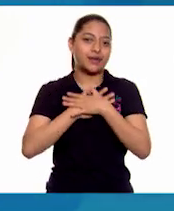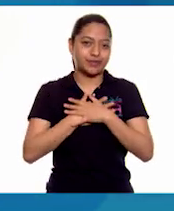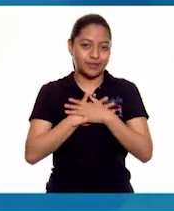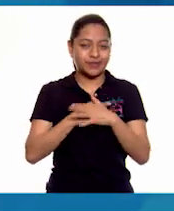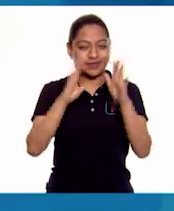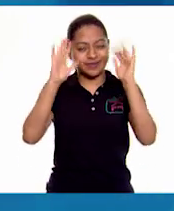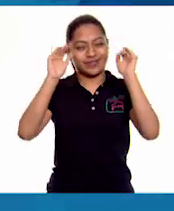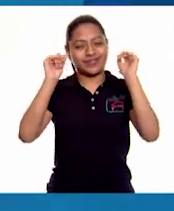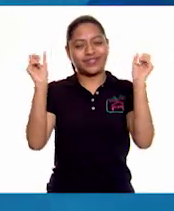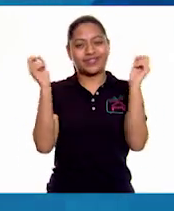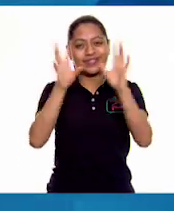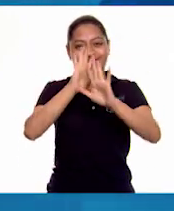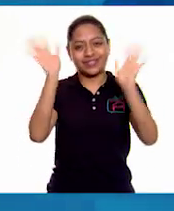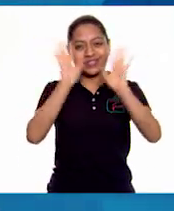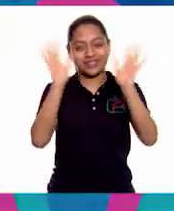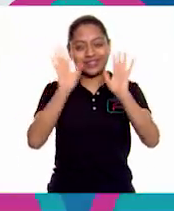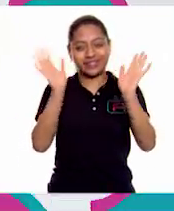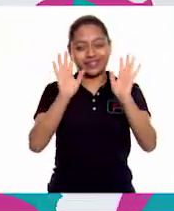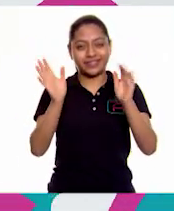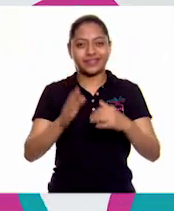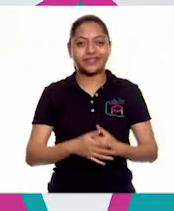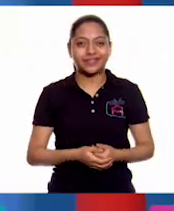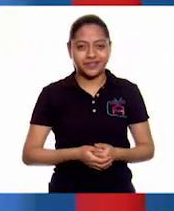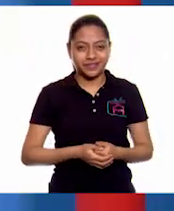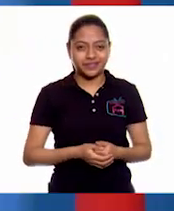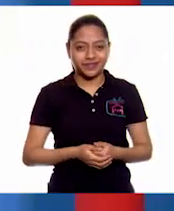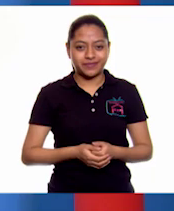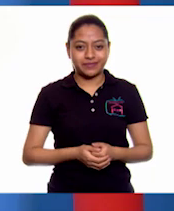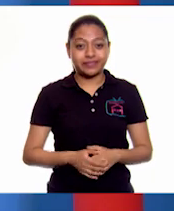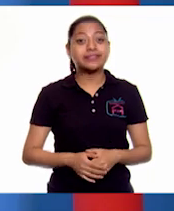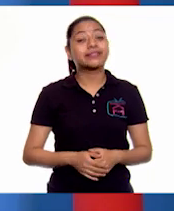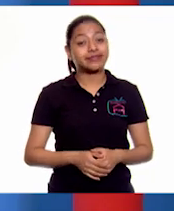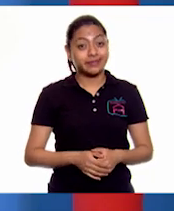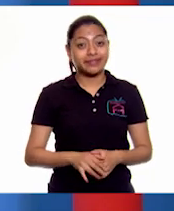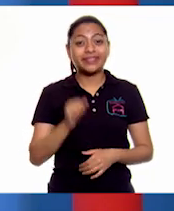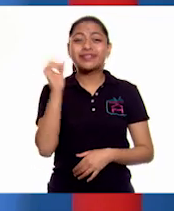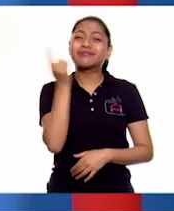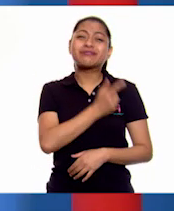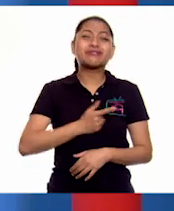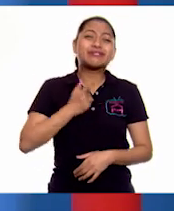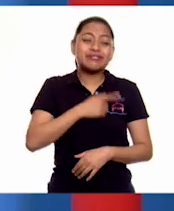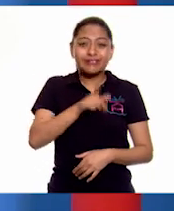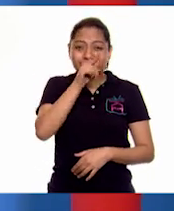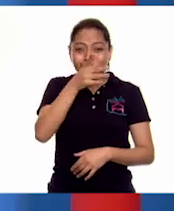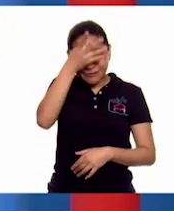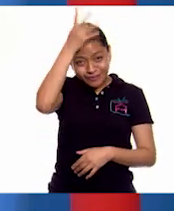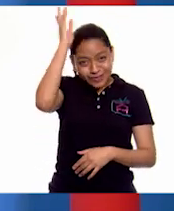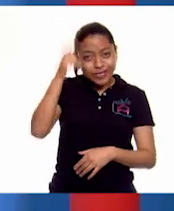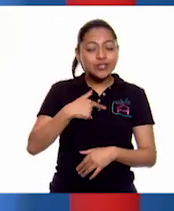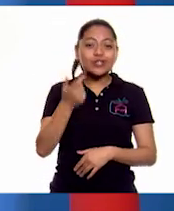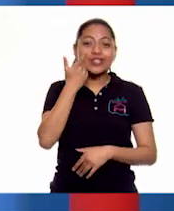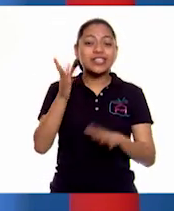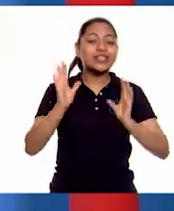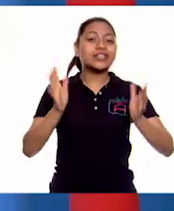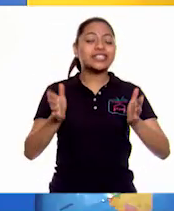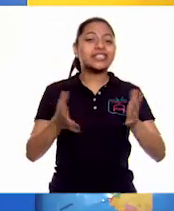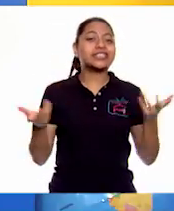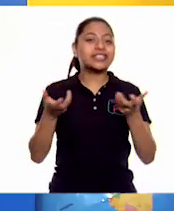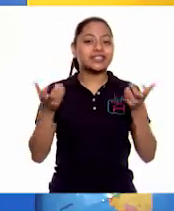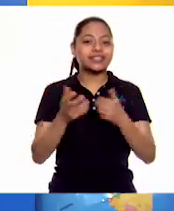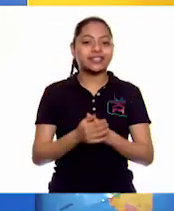Que estén bien, cuídense mucho, hasta luego. Ay sí, sí me encantó el gallito, quiero hacer uno, por favor.